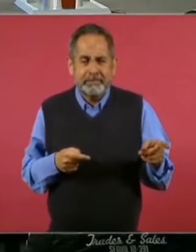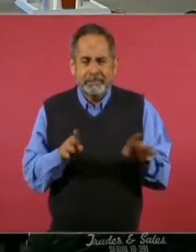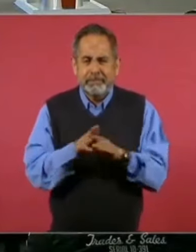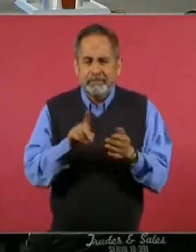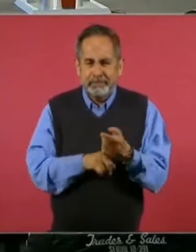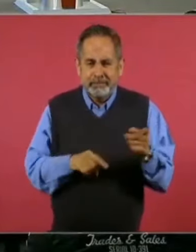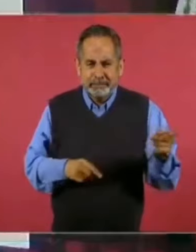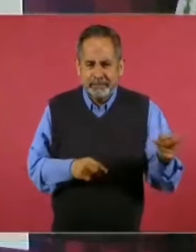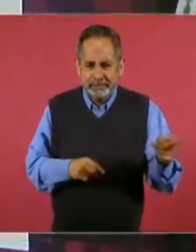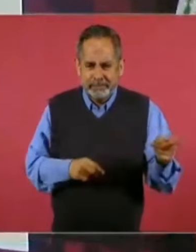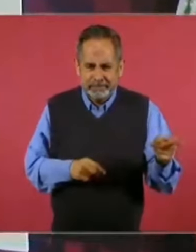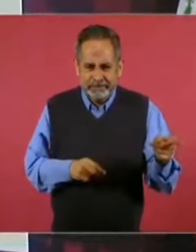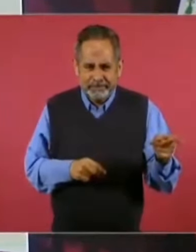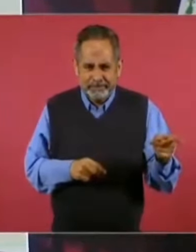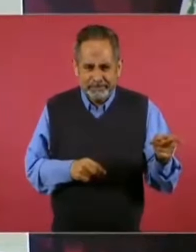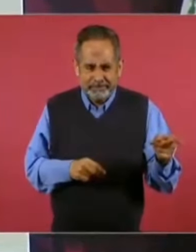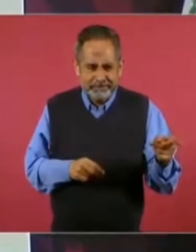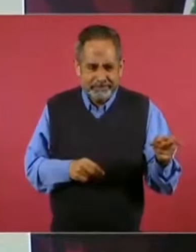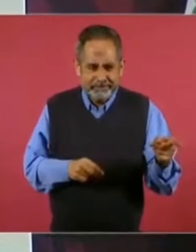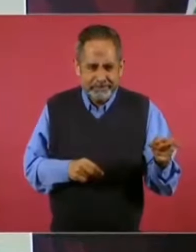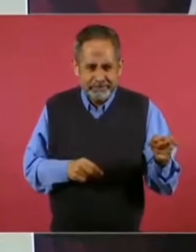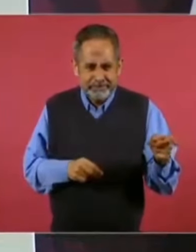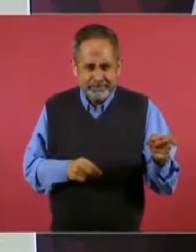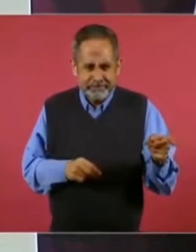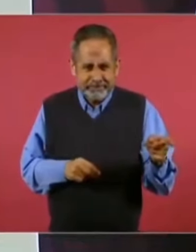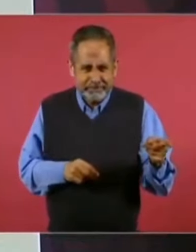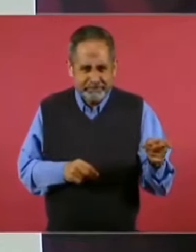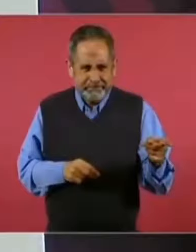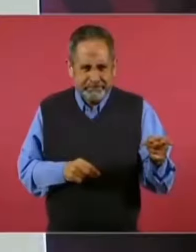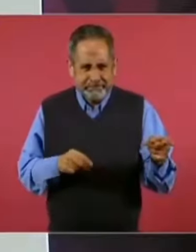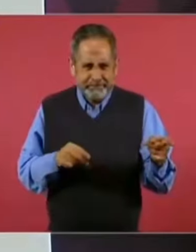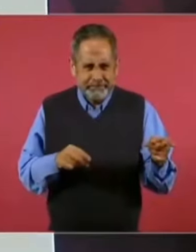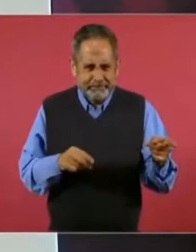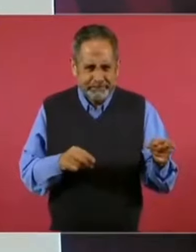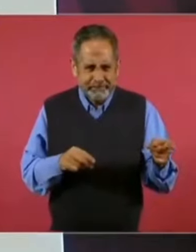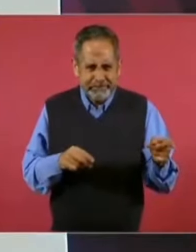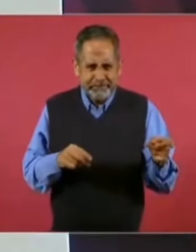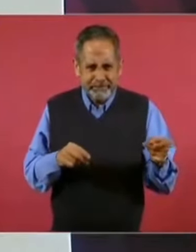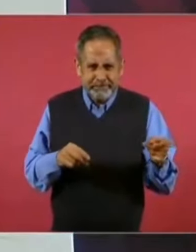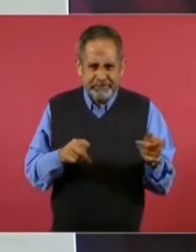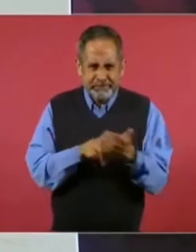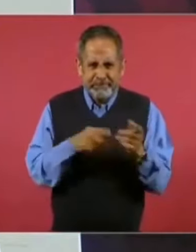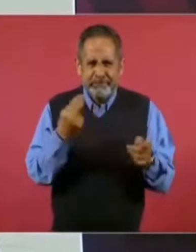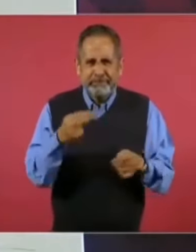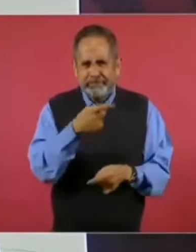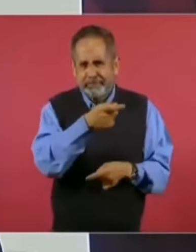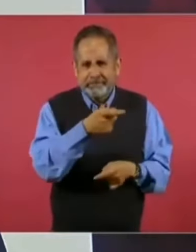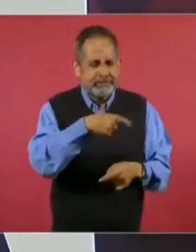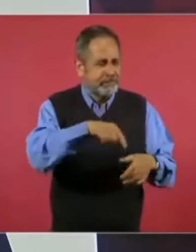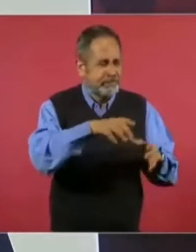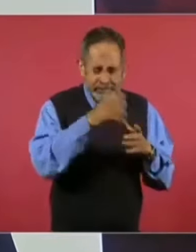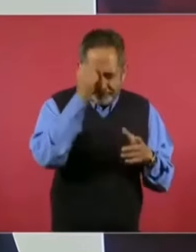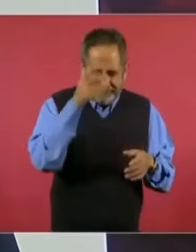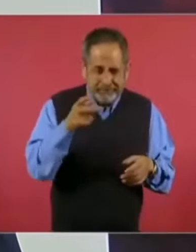se llama? me pasó.